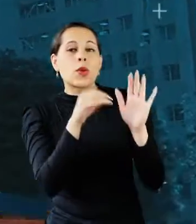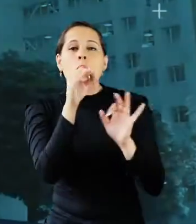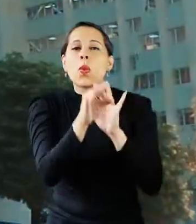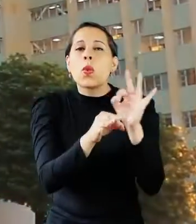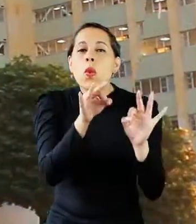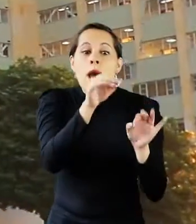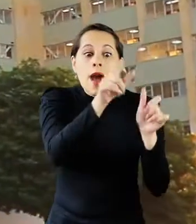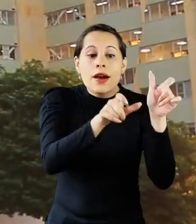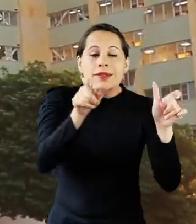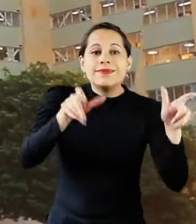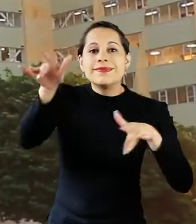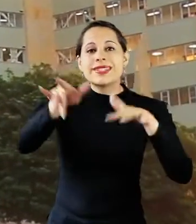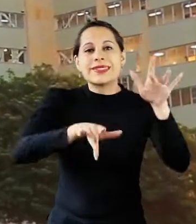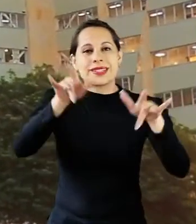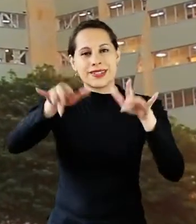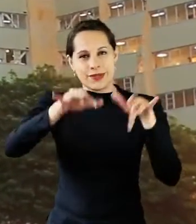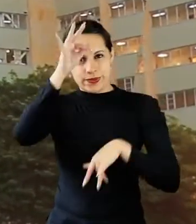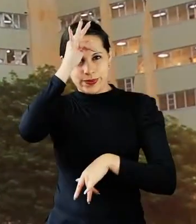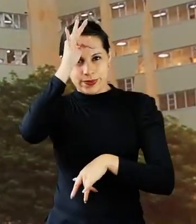Política de seguridad del paciente